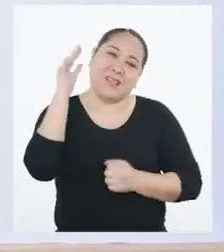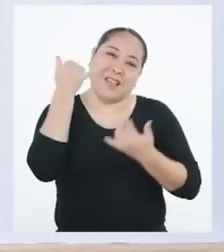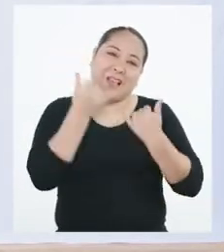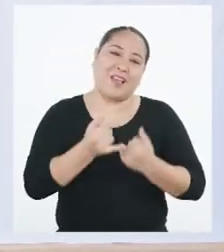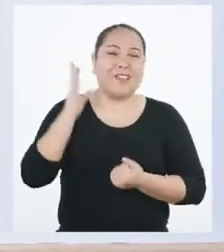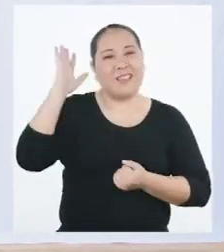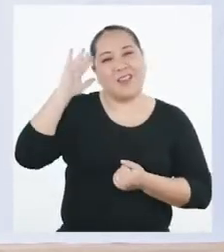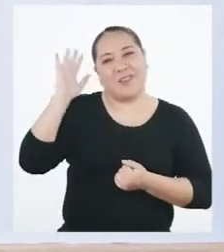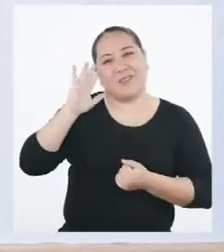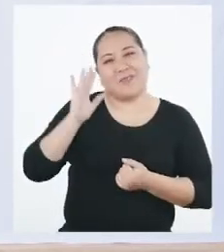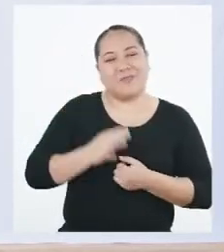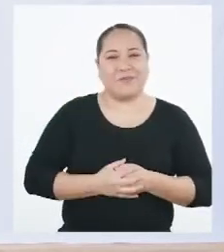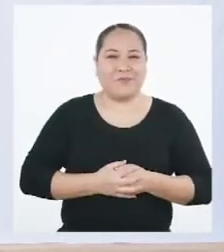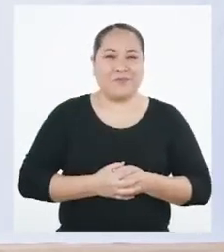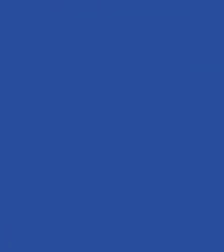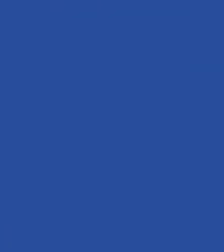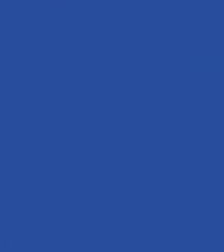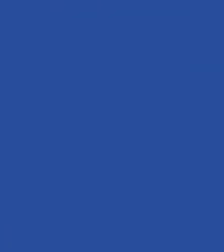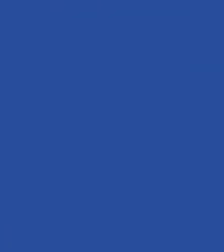por ahora. ¡Nos vemos!